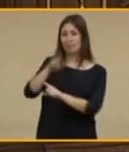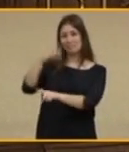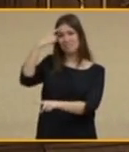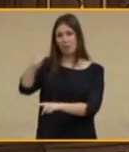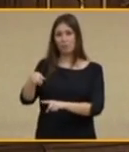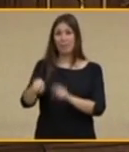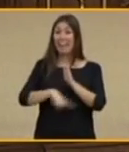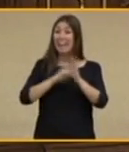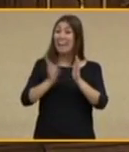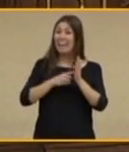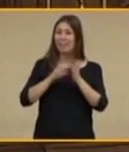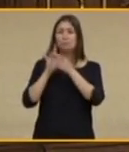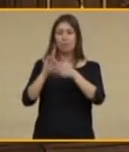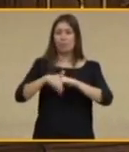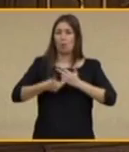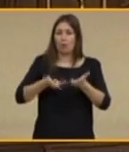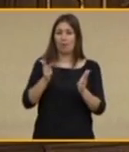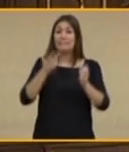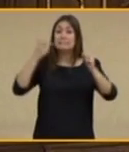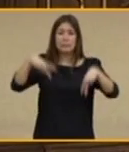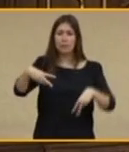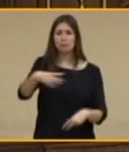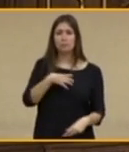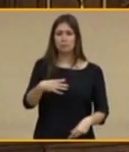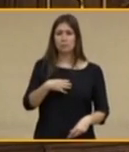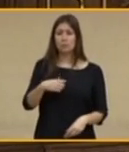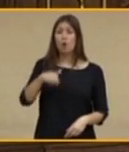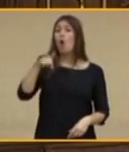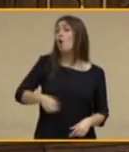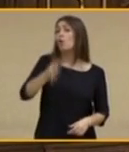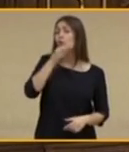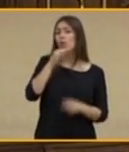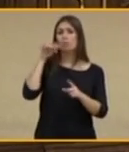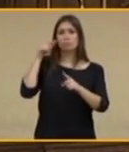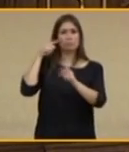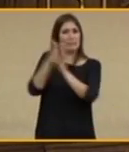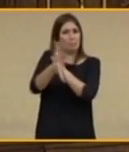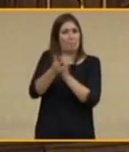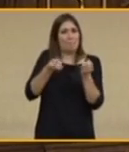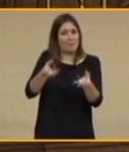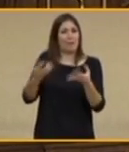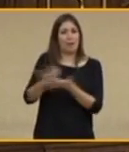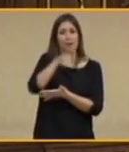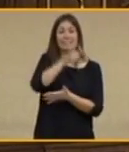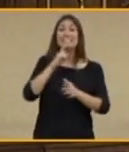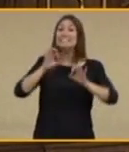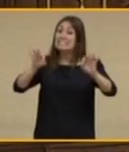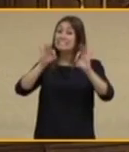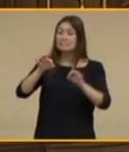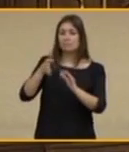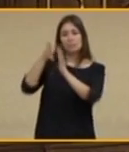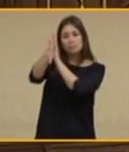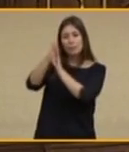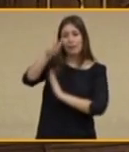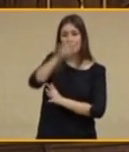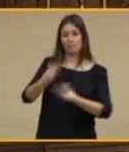ley. Intervengo también para explicar a todos los ciudadanos, particularmente a los ciudadanos de Cataluña, lo